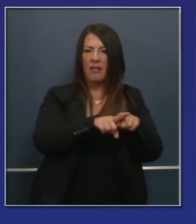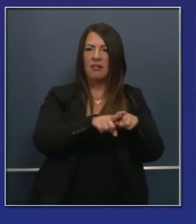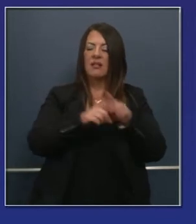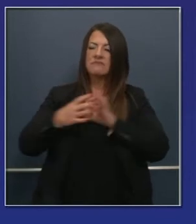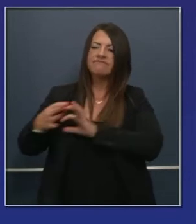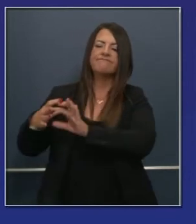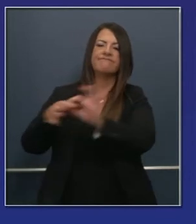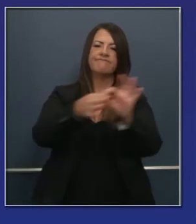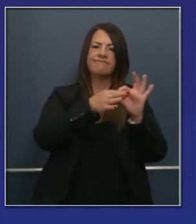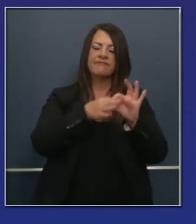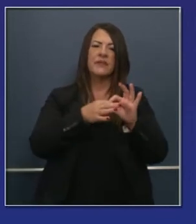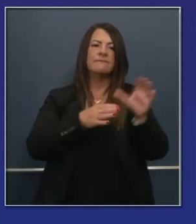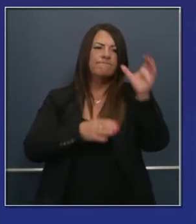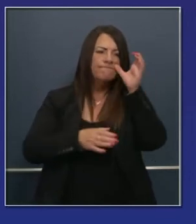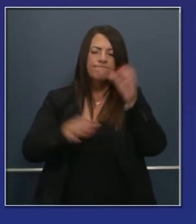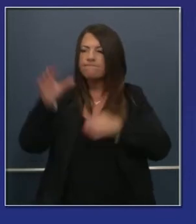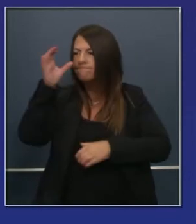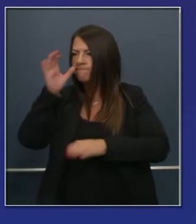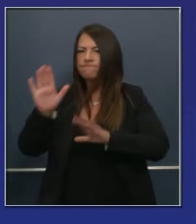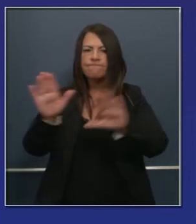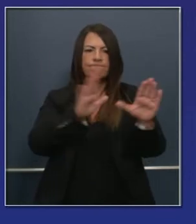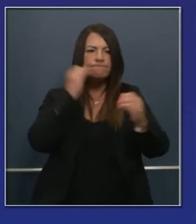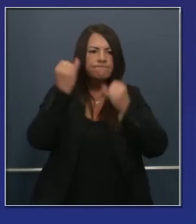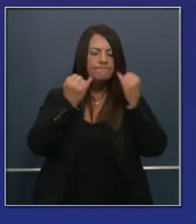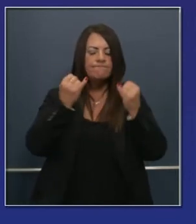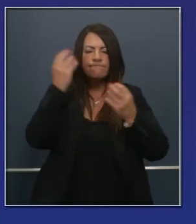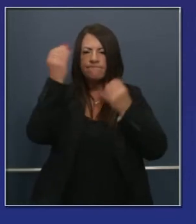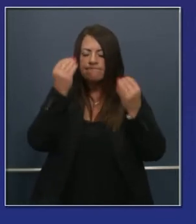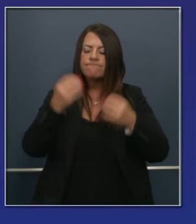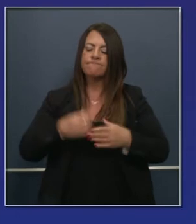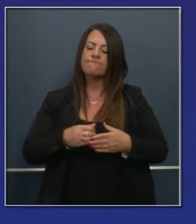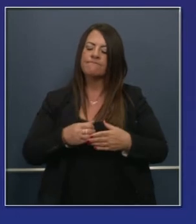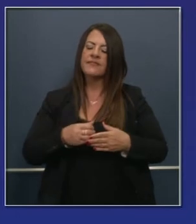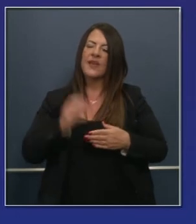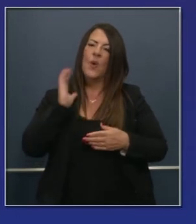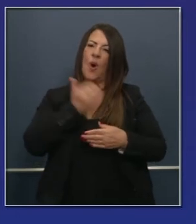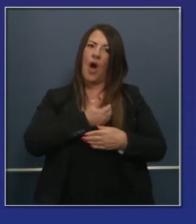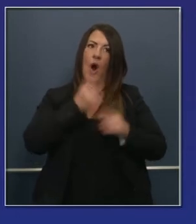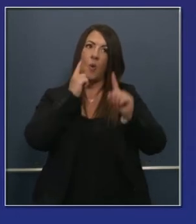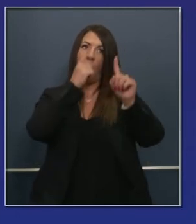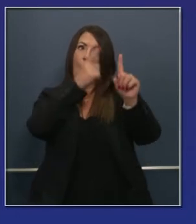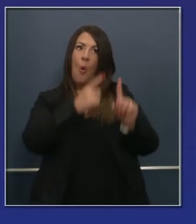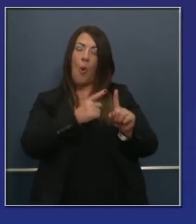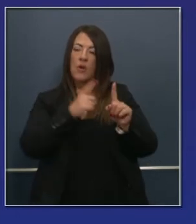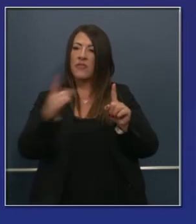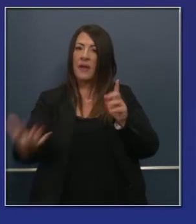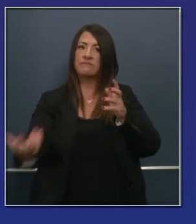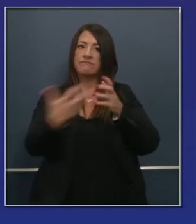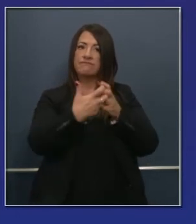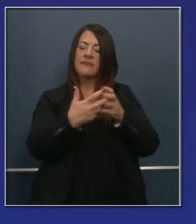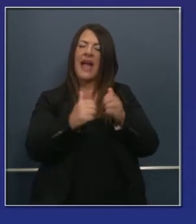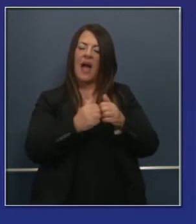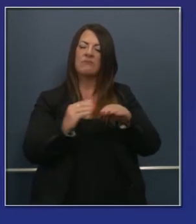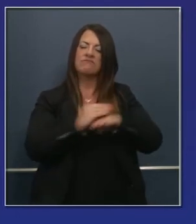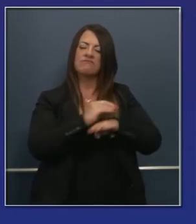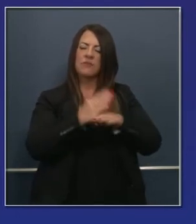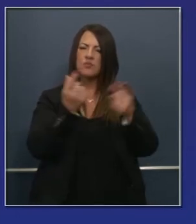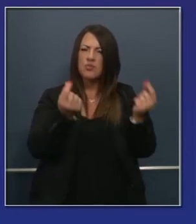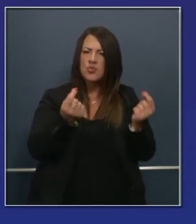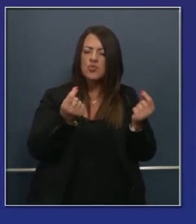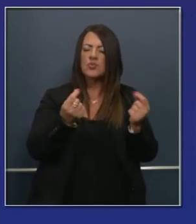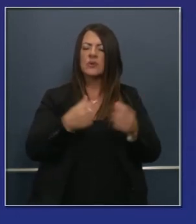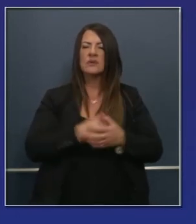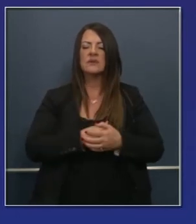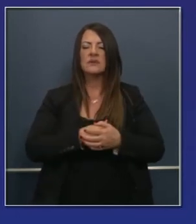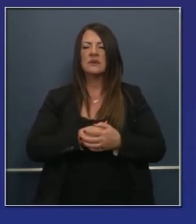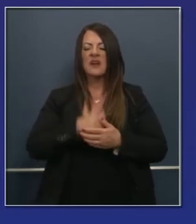ha codificado estas recomendaciones, estos pensamientos que hemos tenido. Tenemos metas específicas que tienen que ver con el